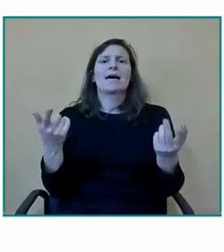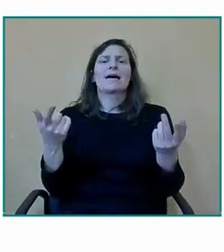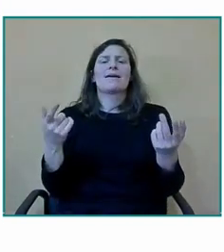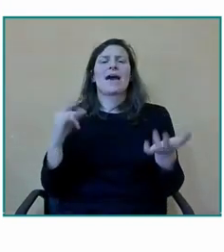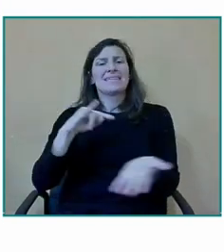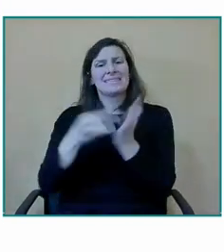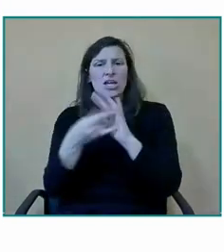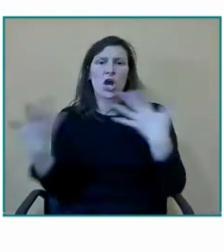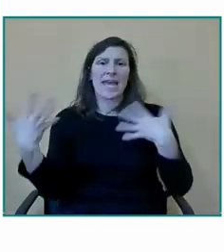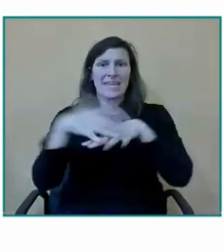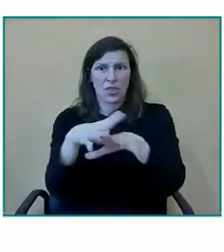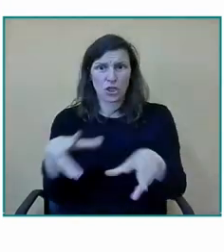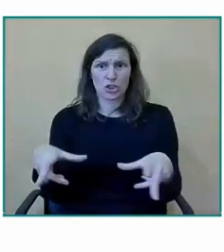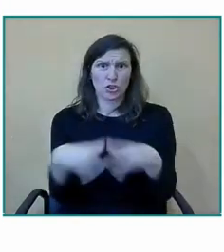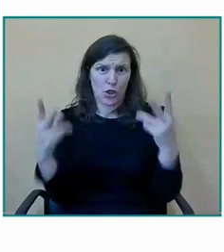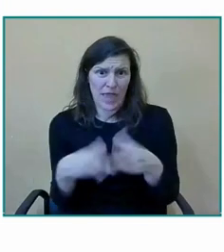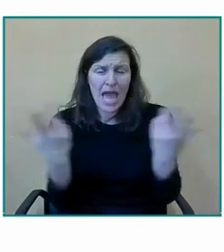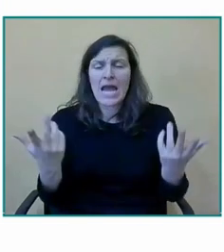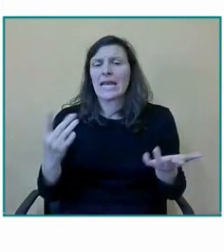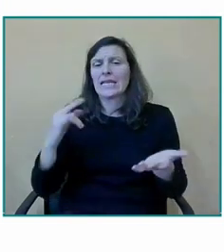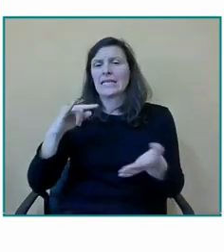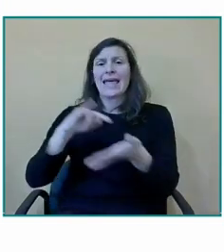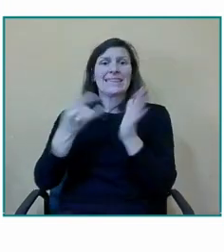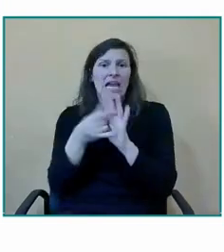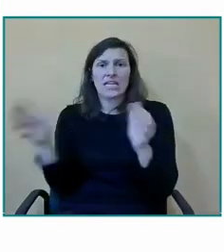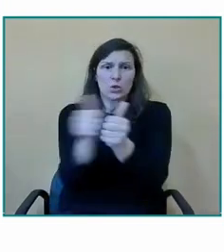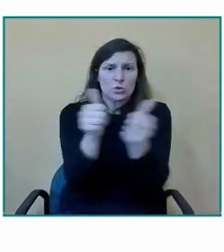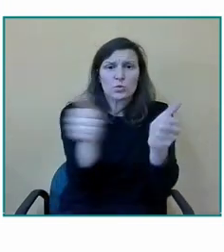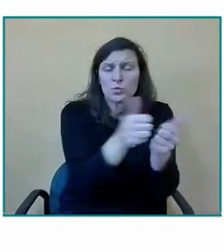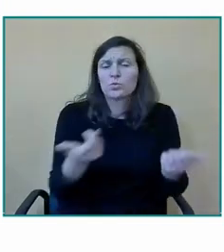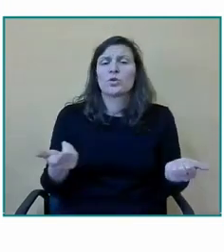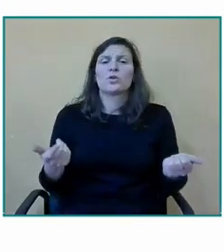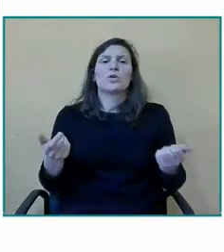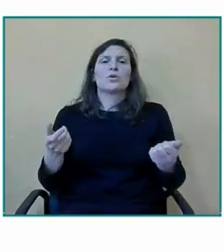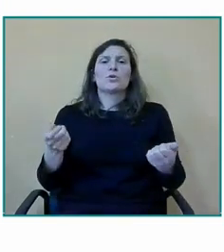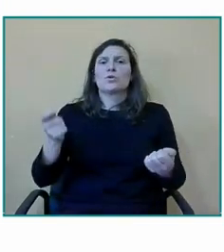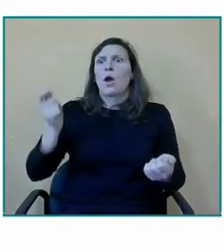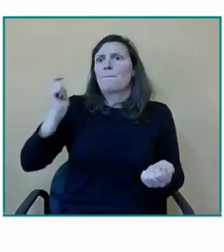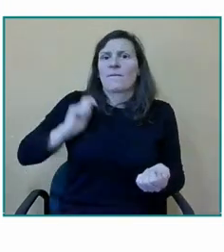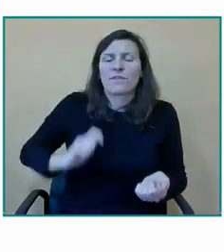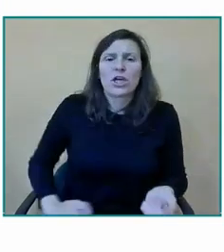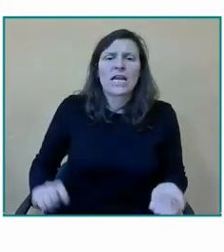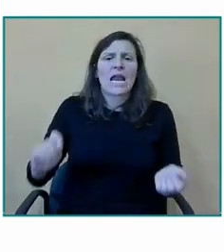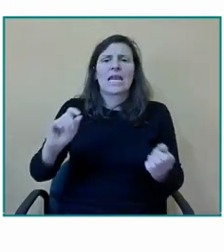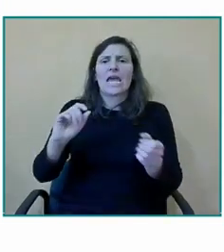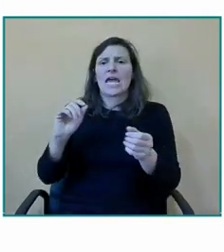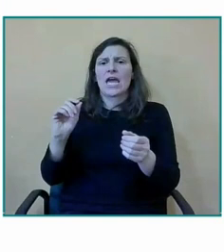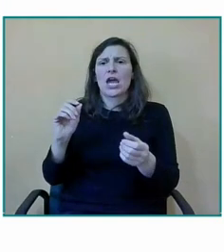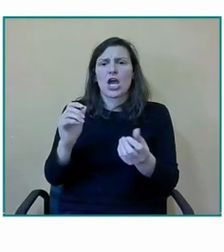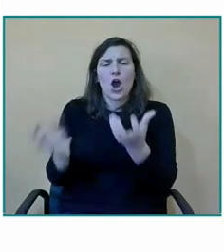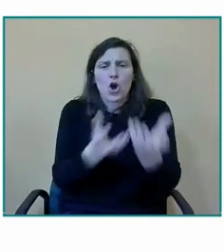el monitor de la ruta los técnicos el túnel el personal de cocina bueno pues todos los que están aquí